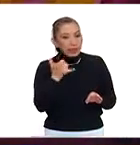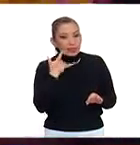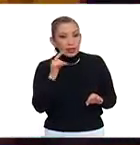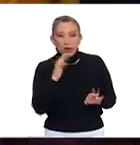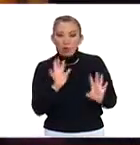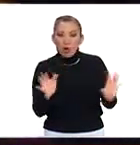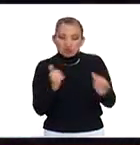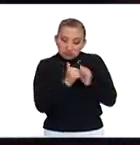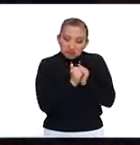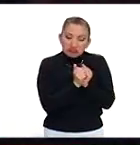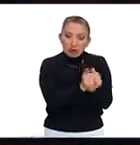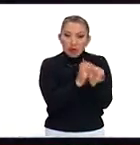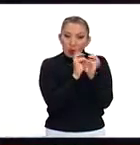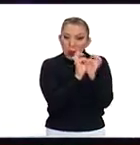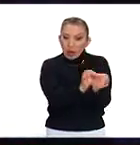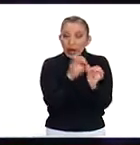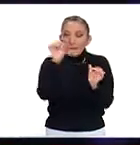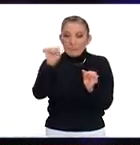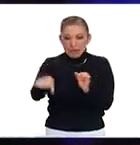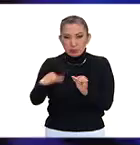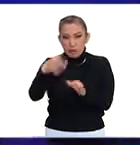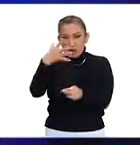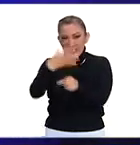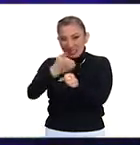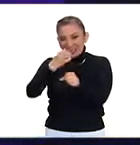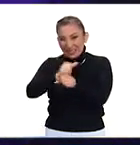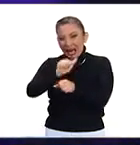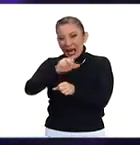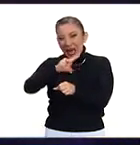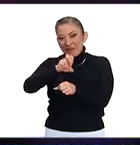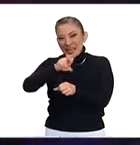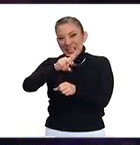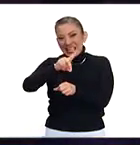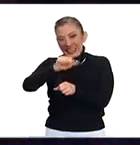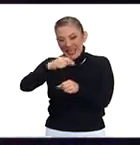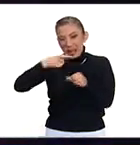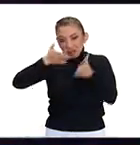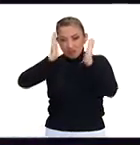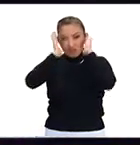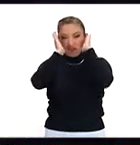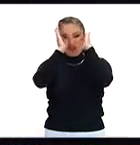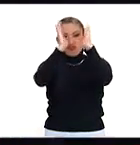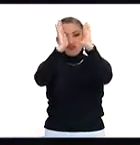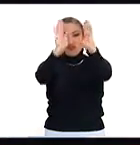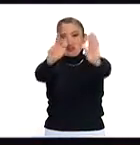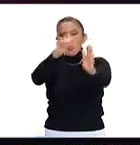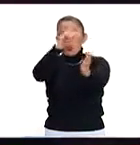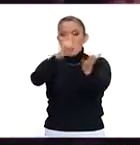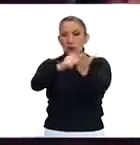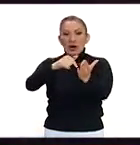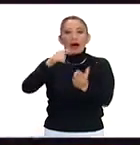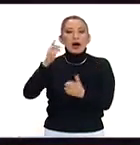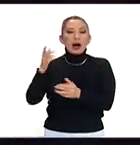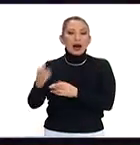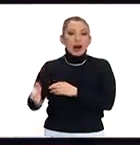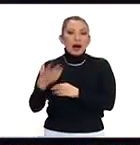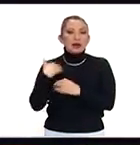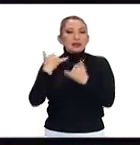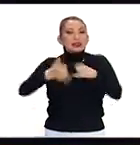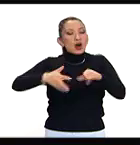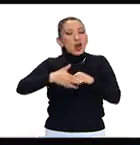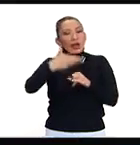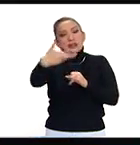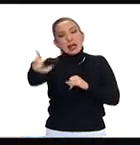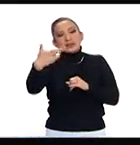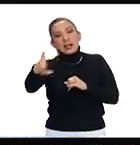cerrar filas, y en la misma quinta avenida, casi a la vuelta, uno de estos Rockstar Shet, agarraron y bueno, inauguró un